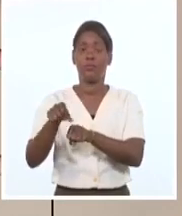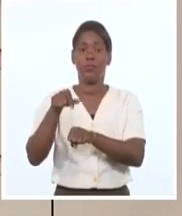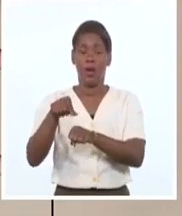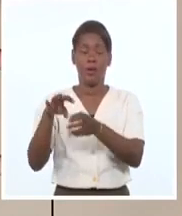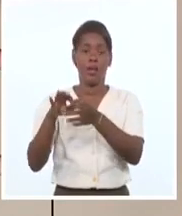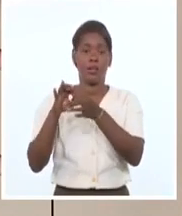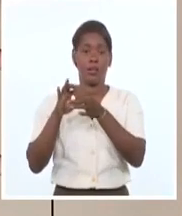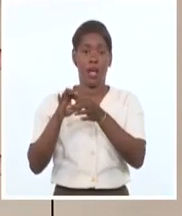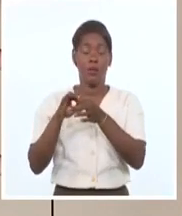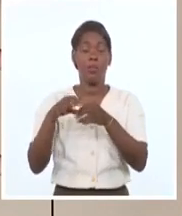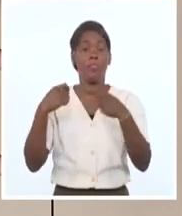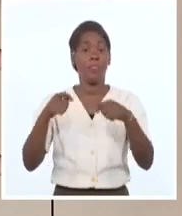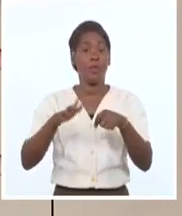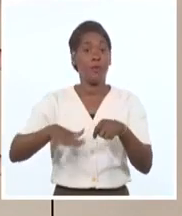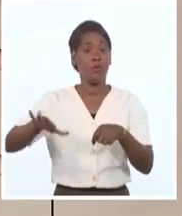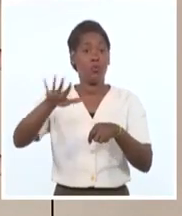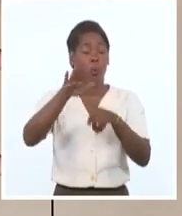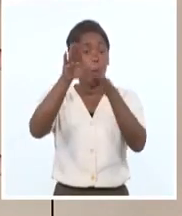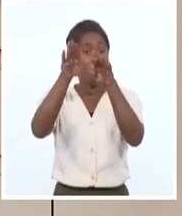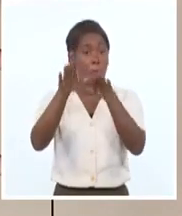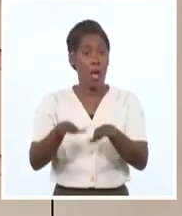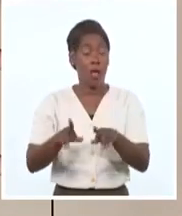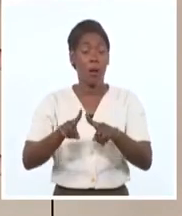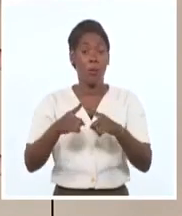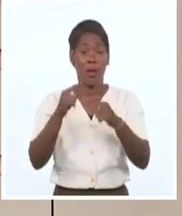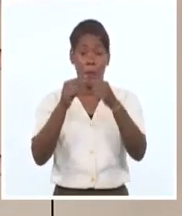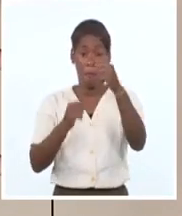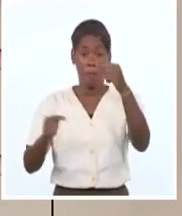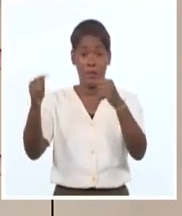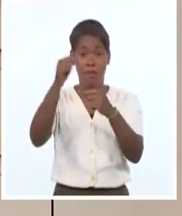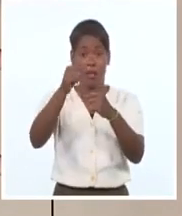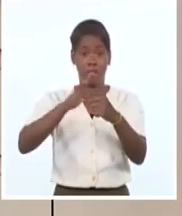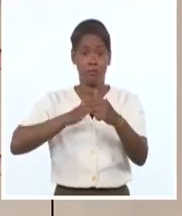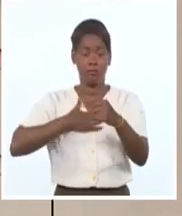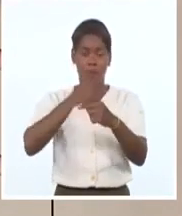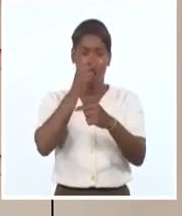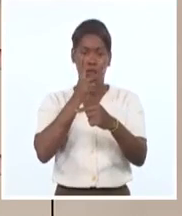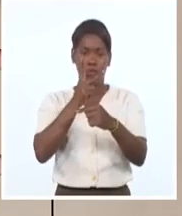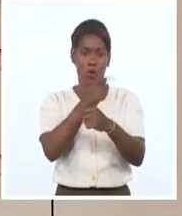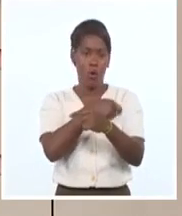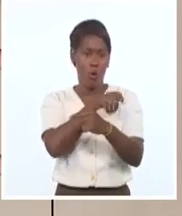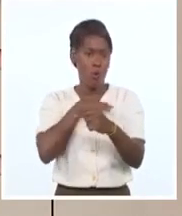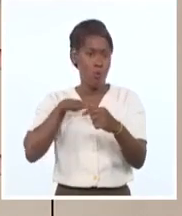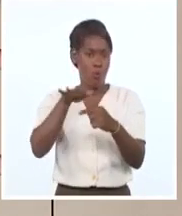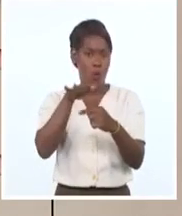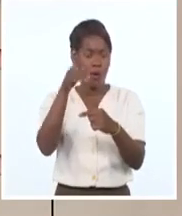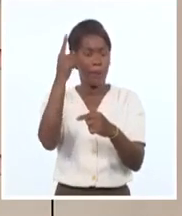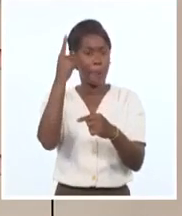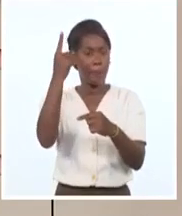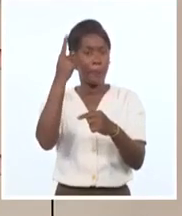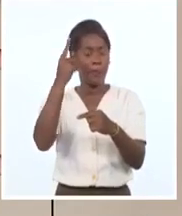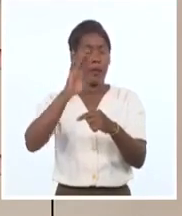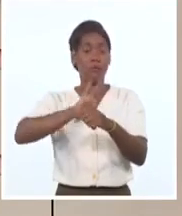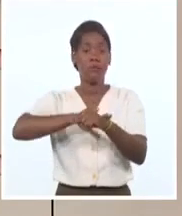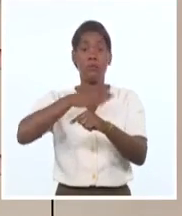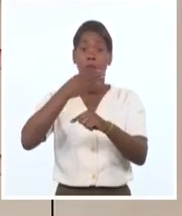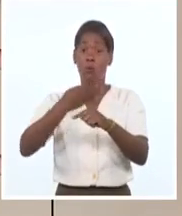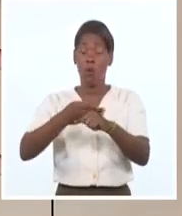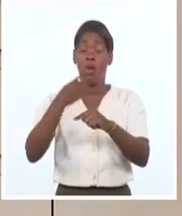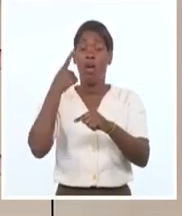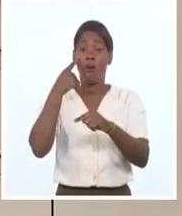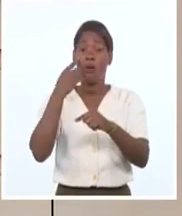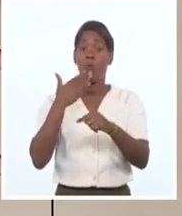Precisamente porque una gran parte de esa élite política está involucrada en estas prácticas, es escasa la